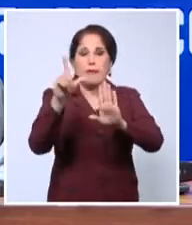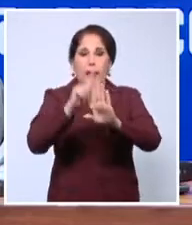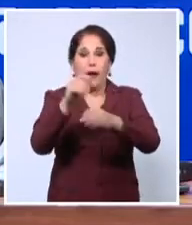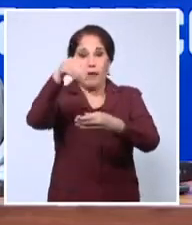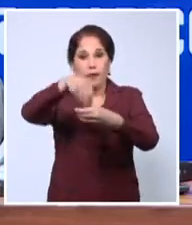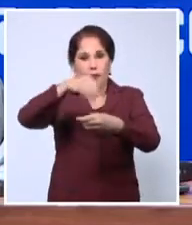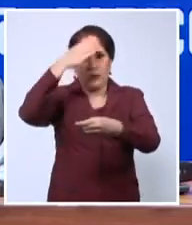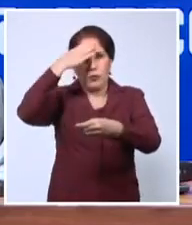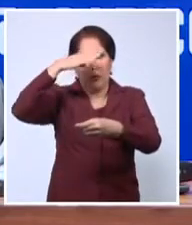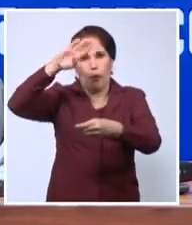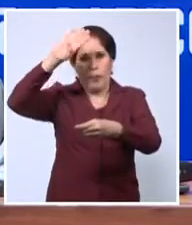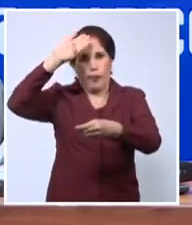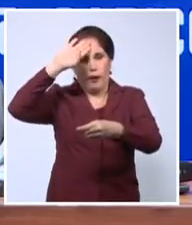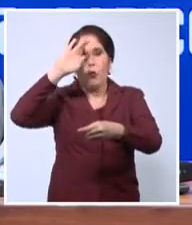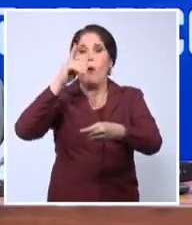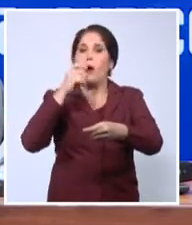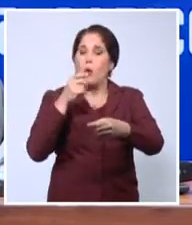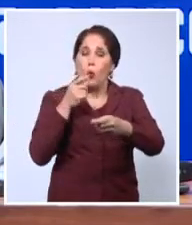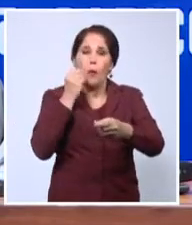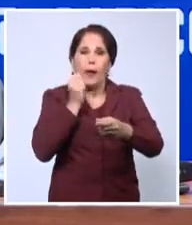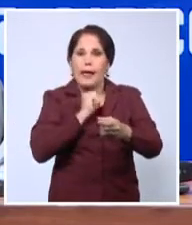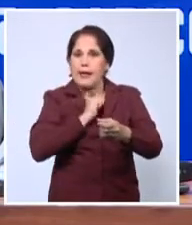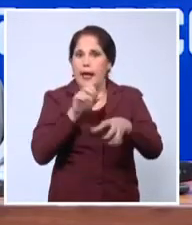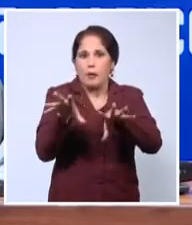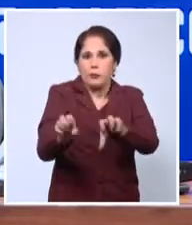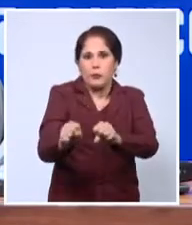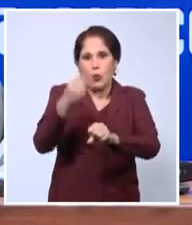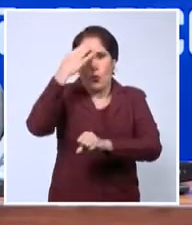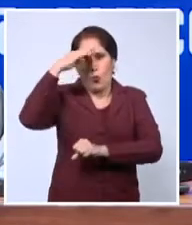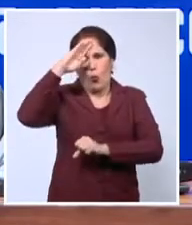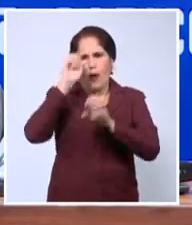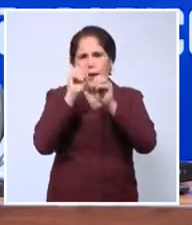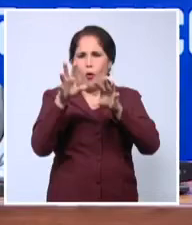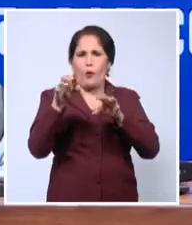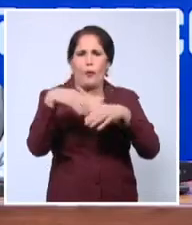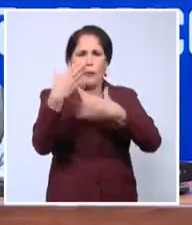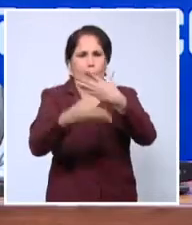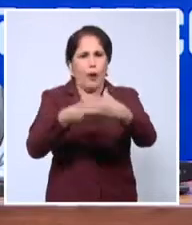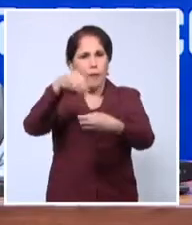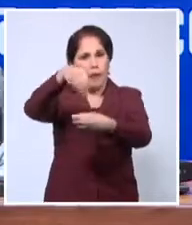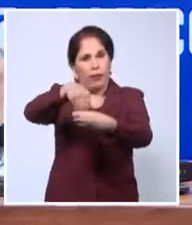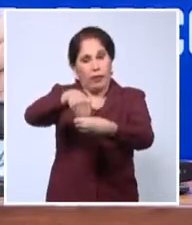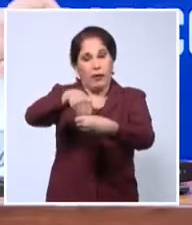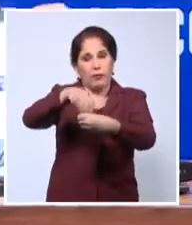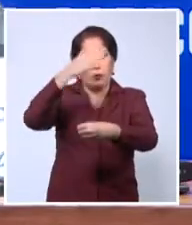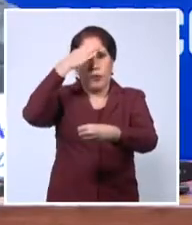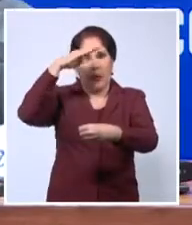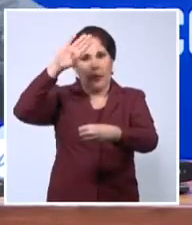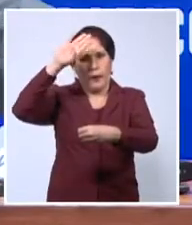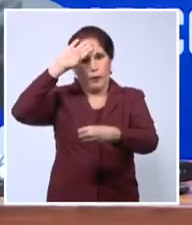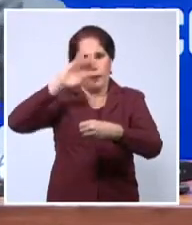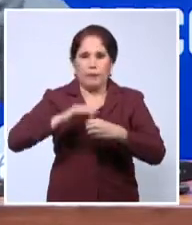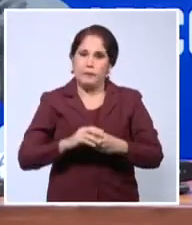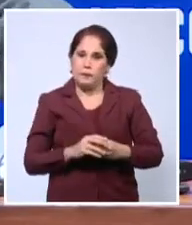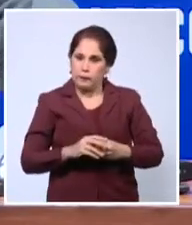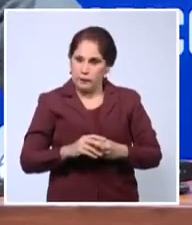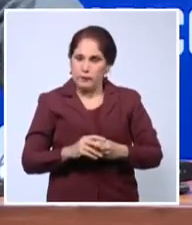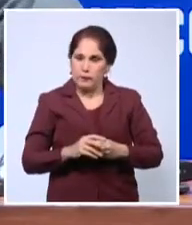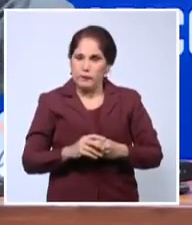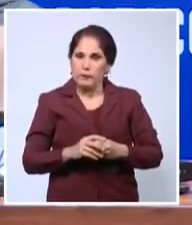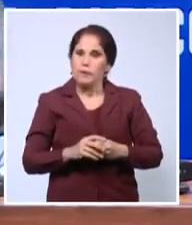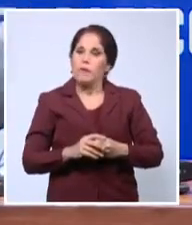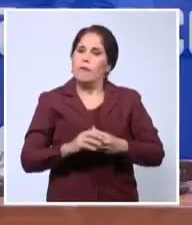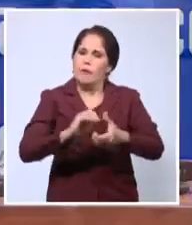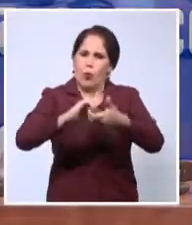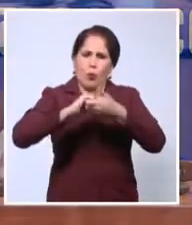territorio que persiguen desesperadamente promover inestabilidad social y política. Estimados